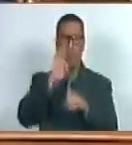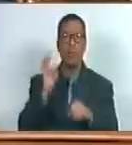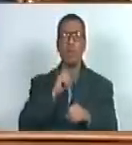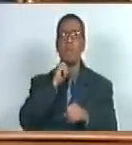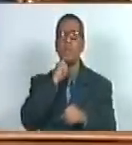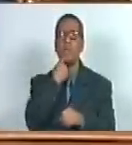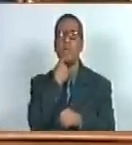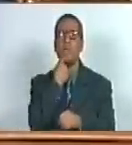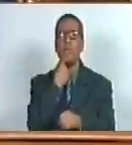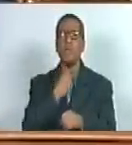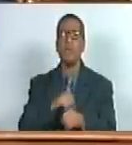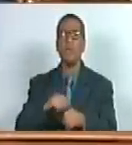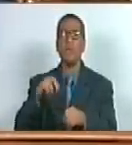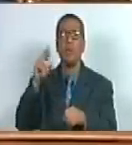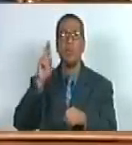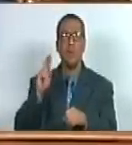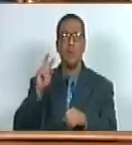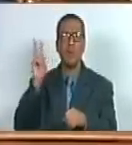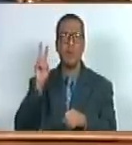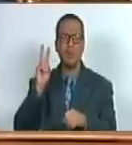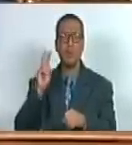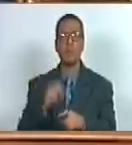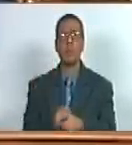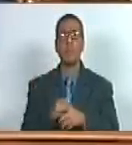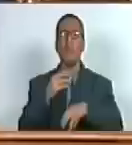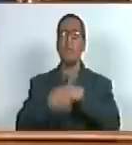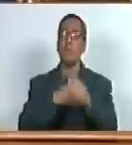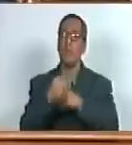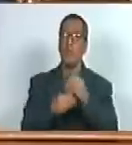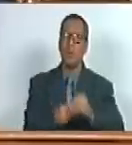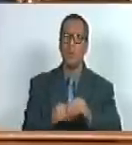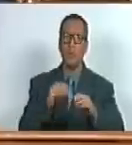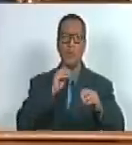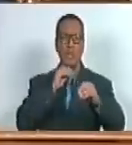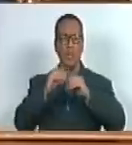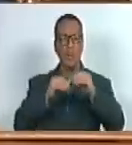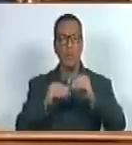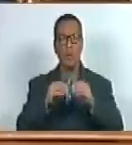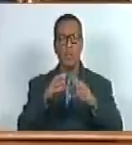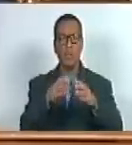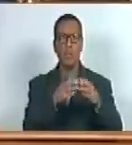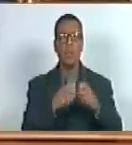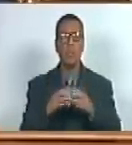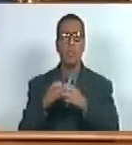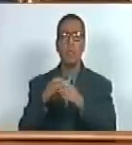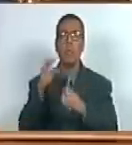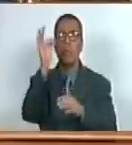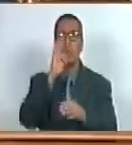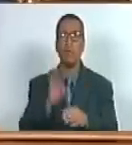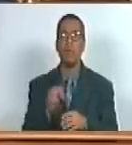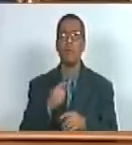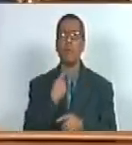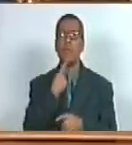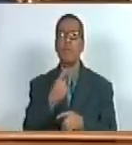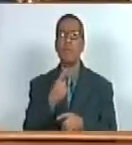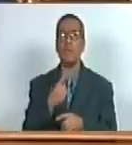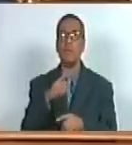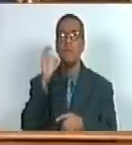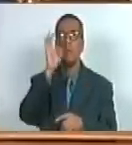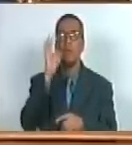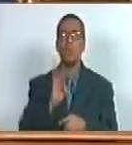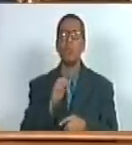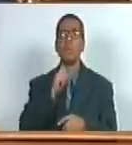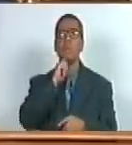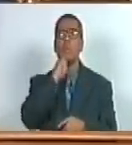Rusia en la República Bolivariana de Venezuela mediante la cual remite el llamamiento de las cámaras de la Asamblea Federal de la Federación de